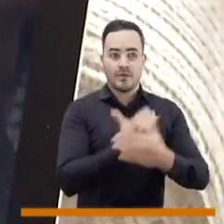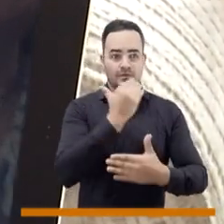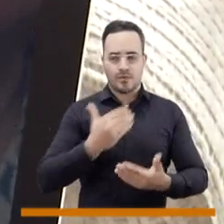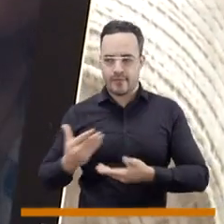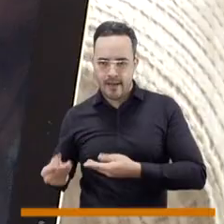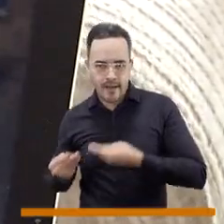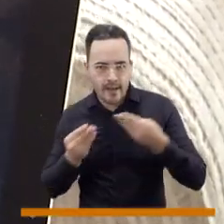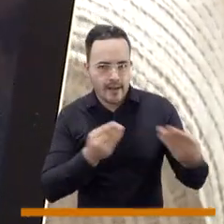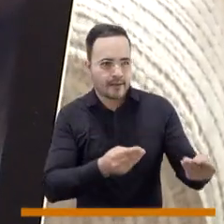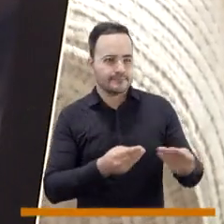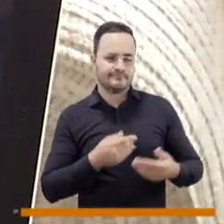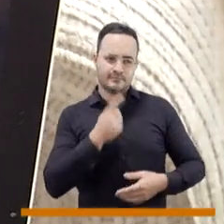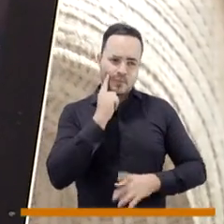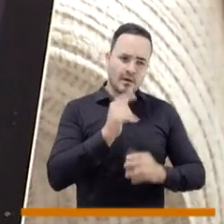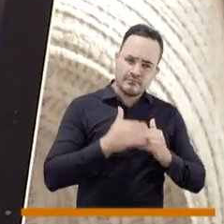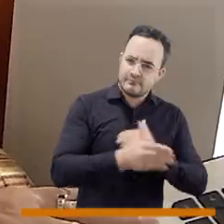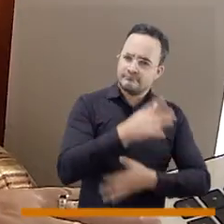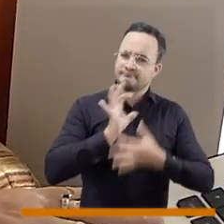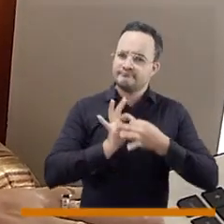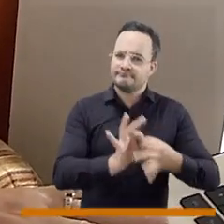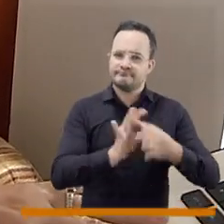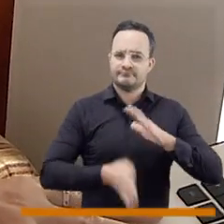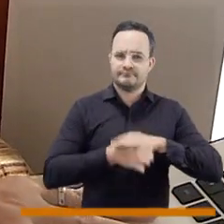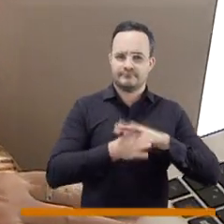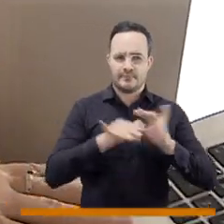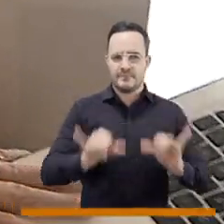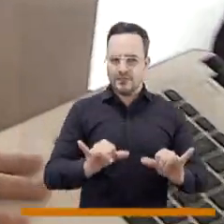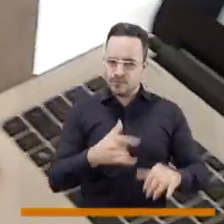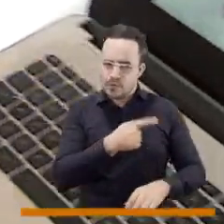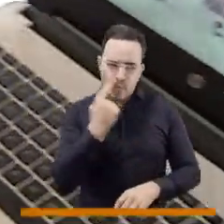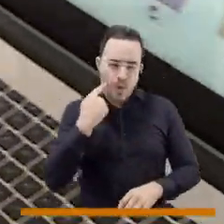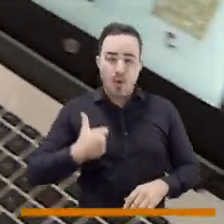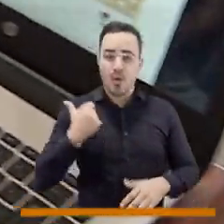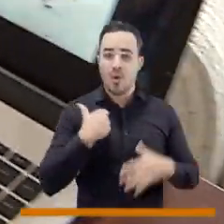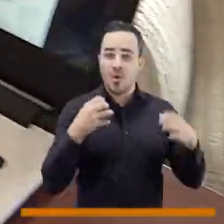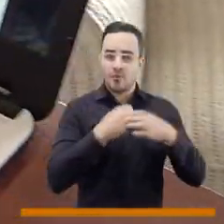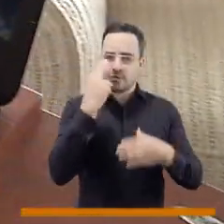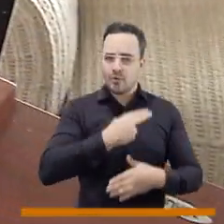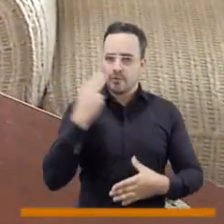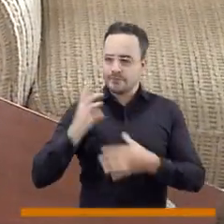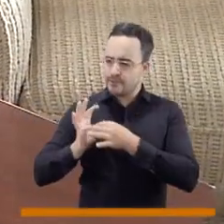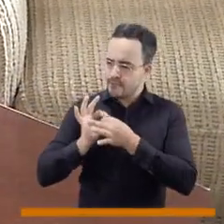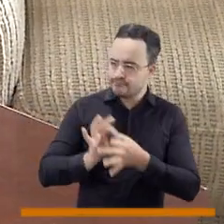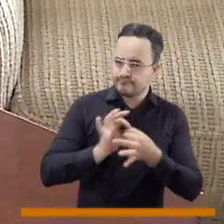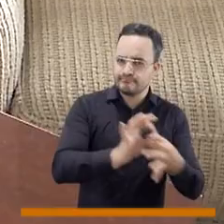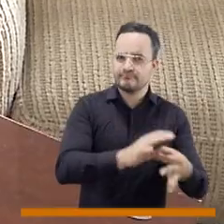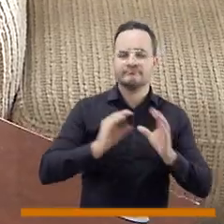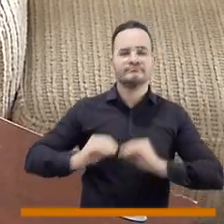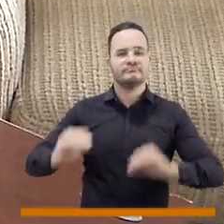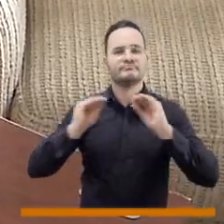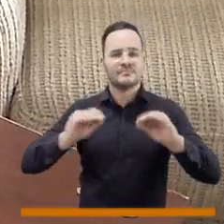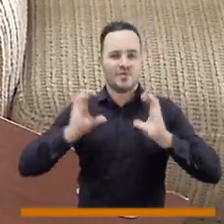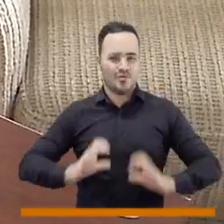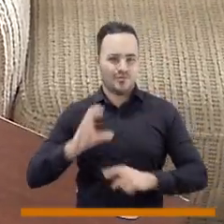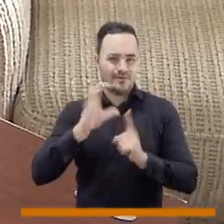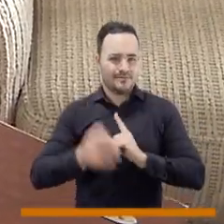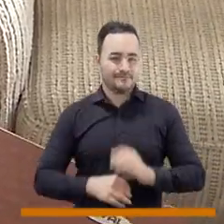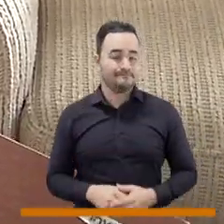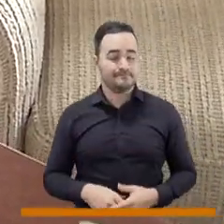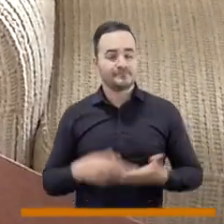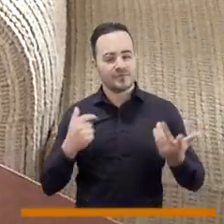que entregar la aposta de este liderazgo de las campañas de ciudad a la gente joven para que ellos